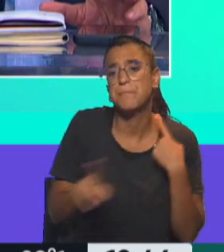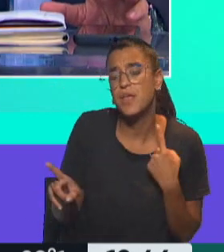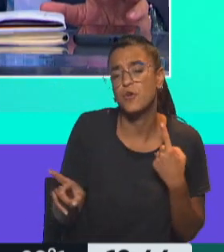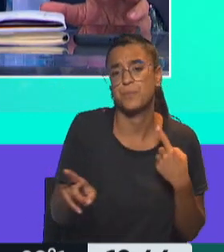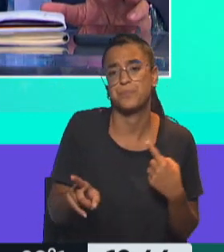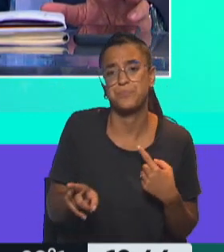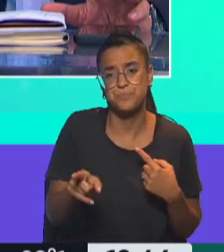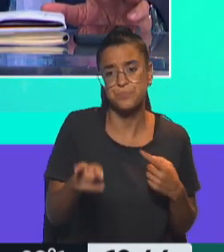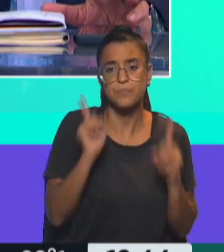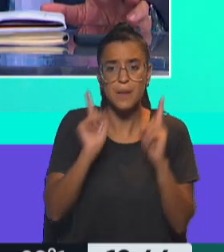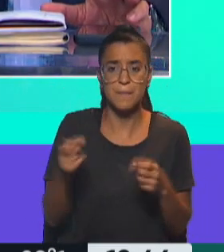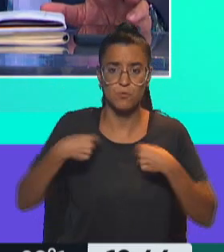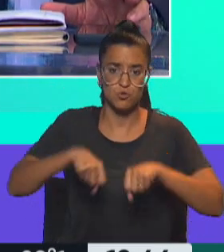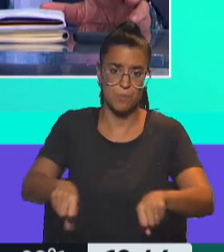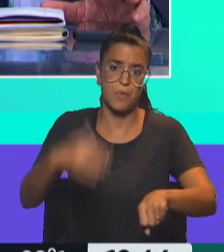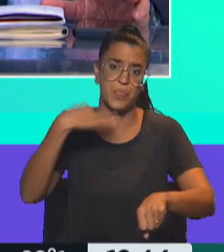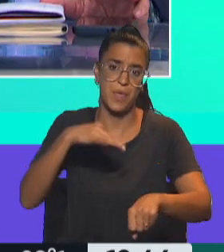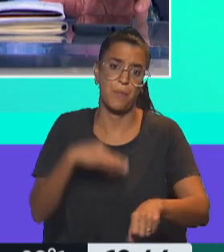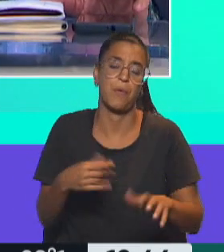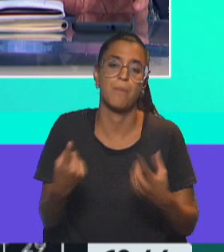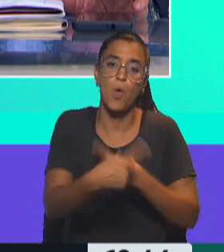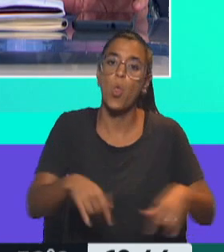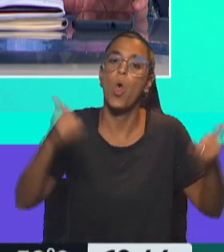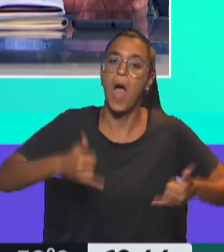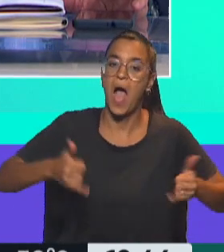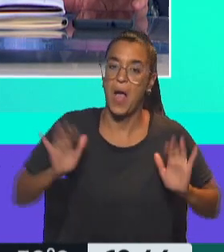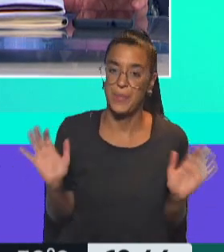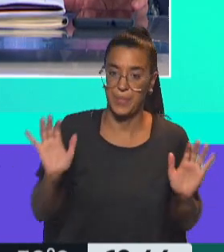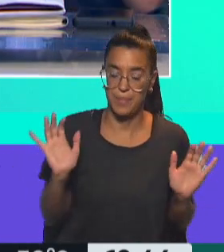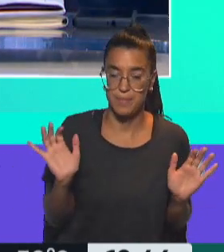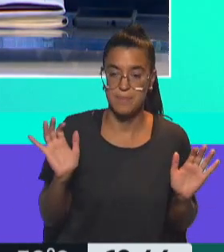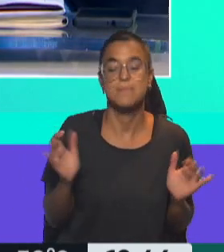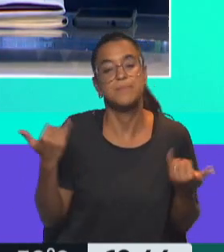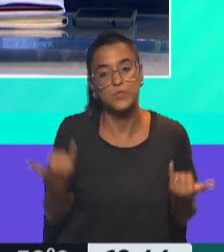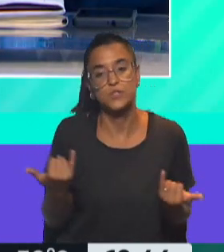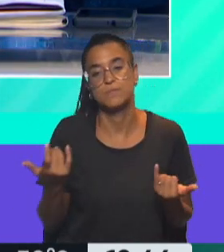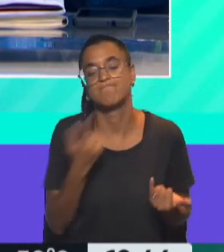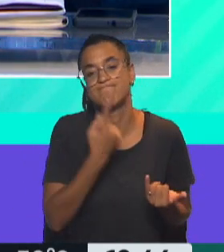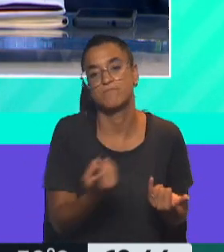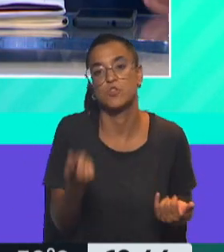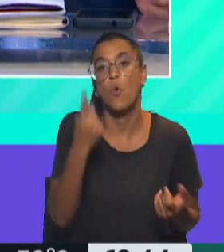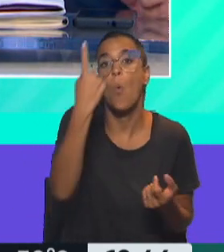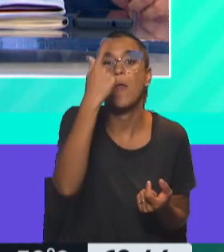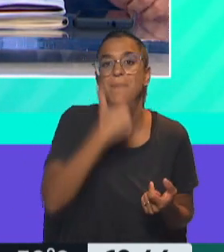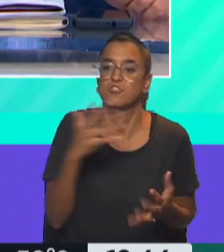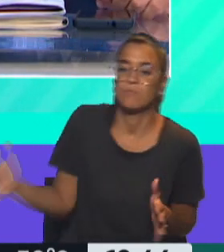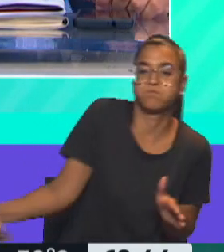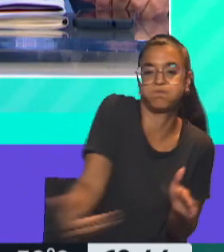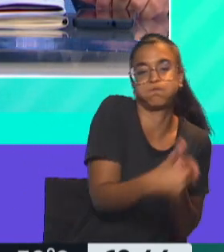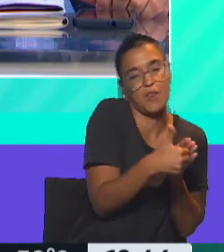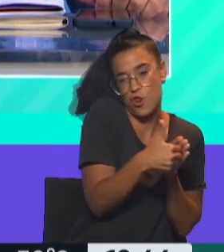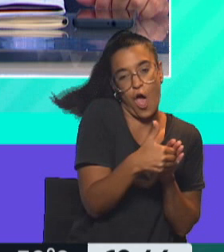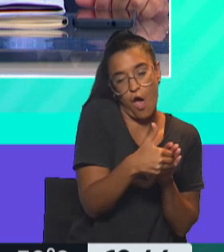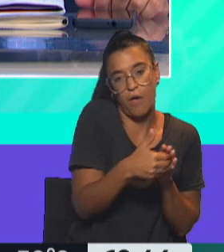el mismo supermercado tiene que garantizar que el producto esté en góndola. Entonces no venga alguien y se lo lleve todo. Pero